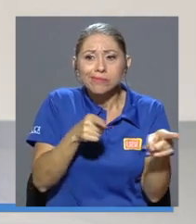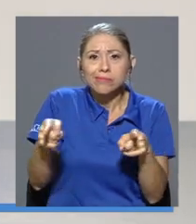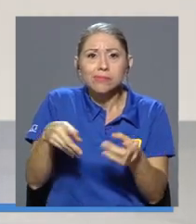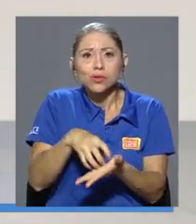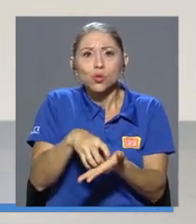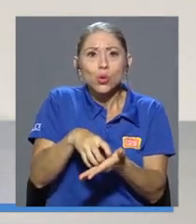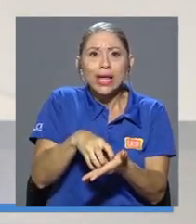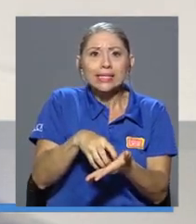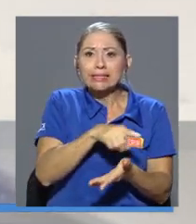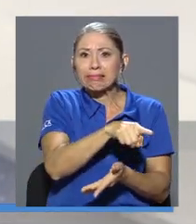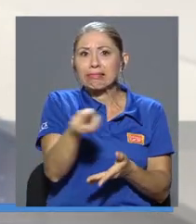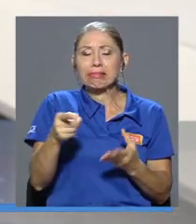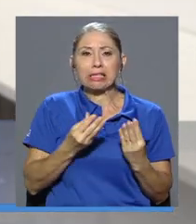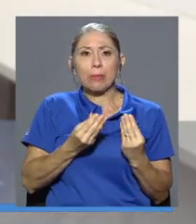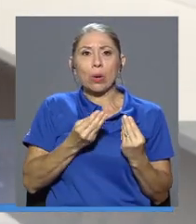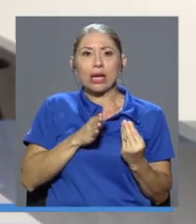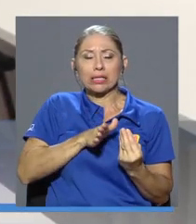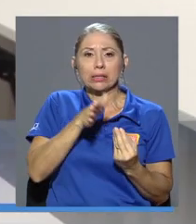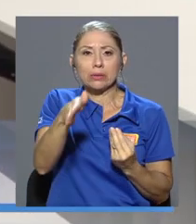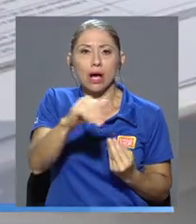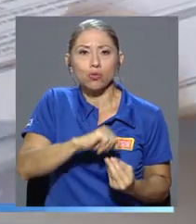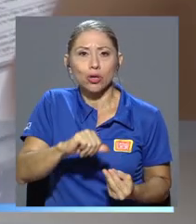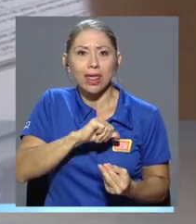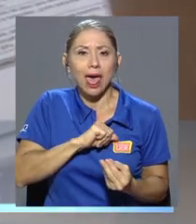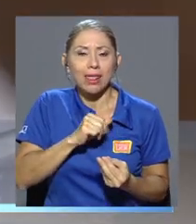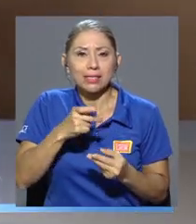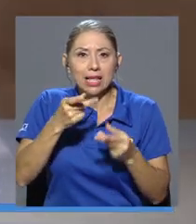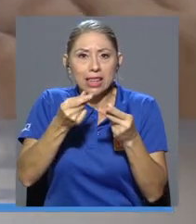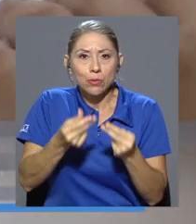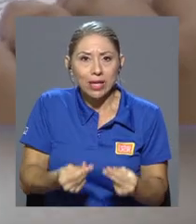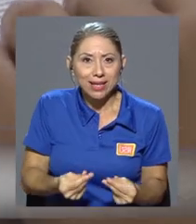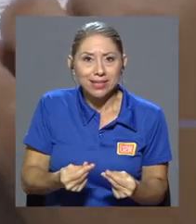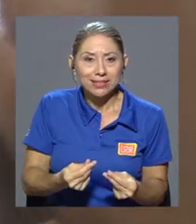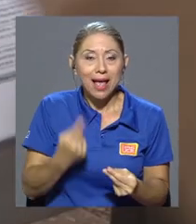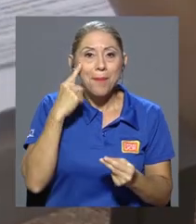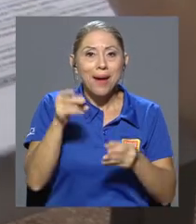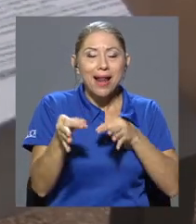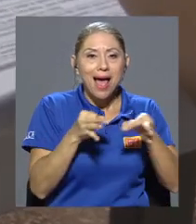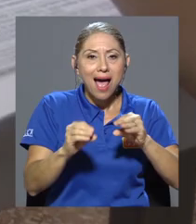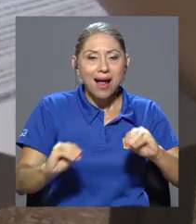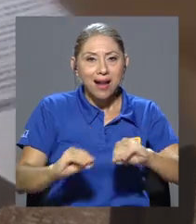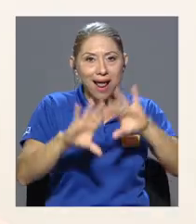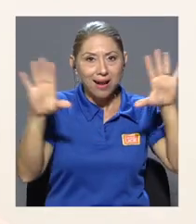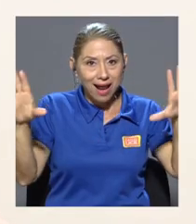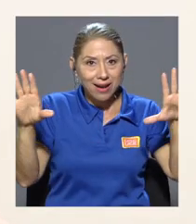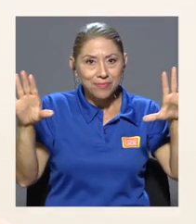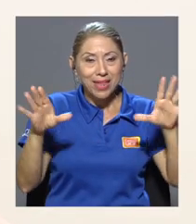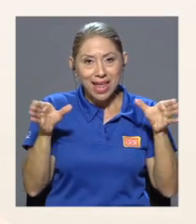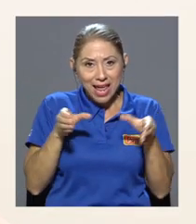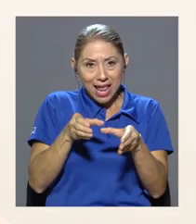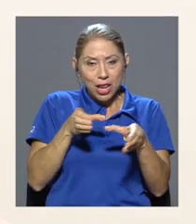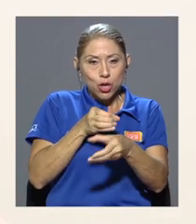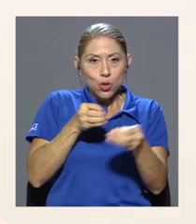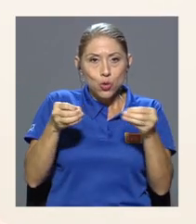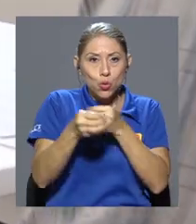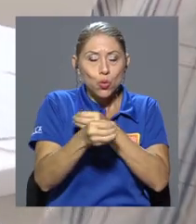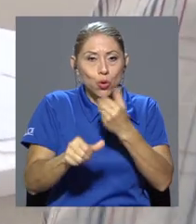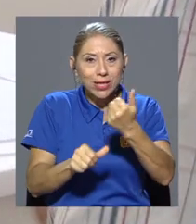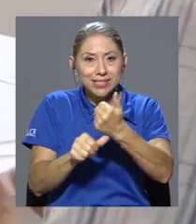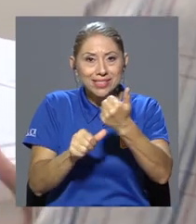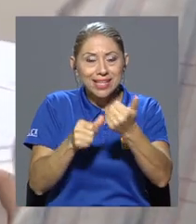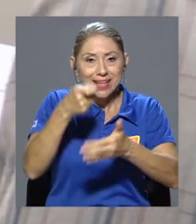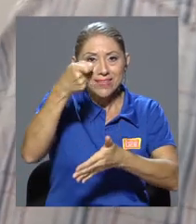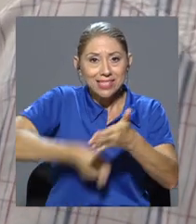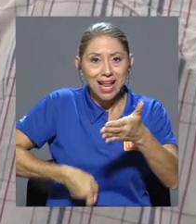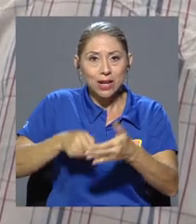a los contribuyentes al acercarse a las autoridades tributarias. Precisamente para aclarar estas consultas, el Núcleo de Asistencia Fiscal de la